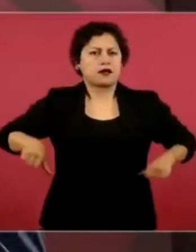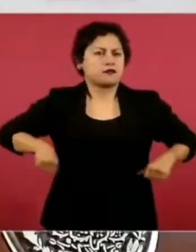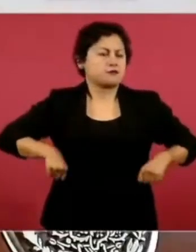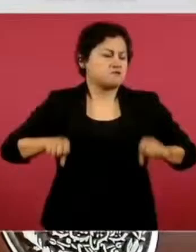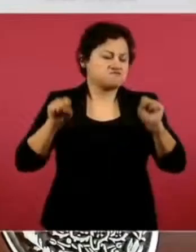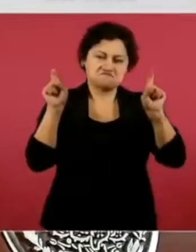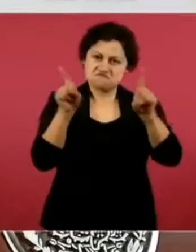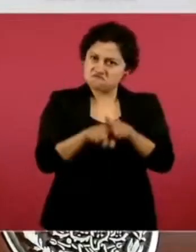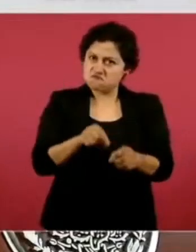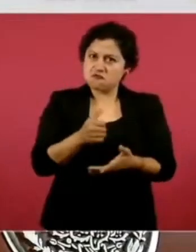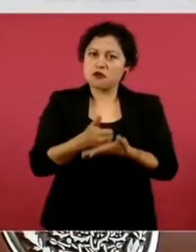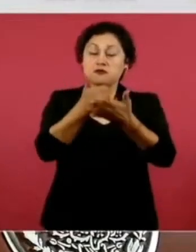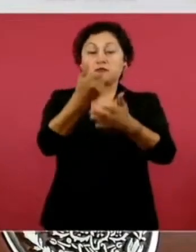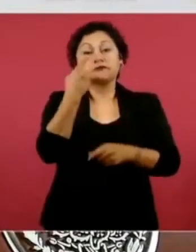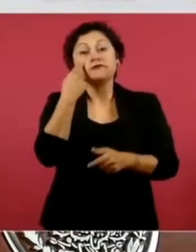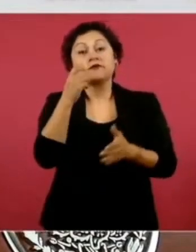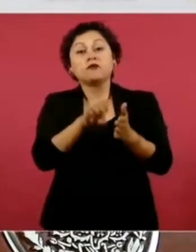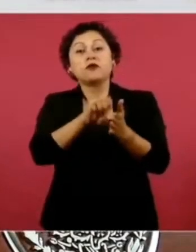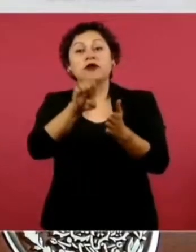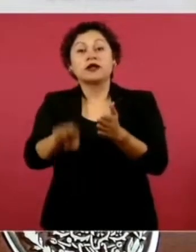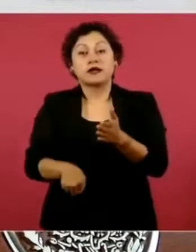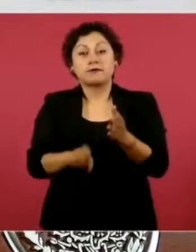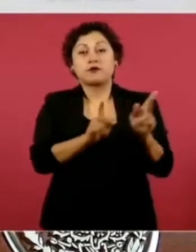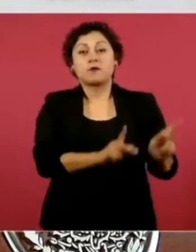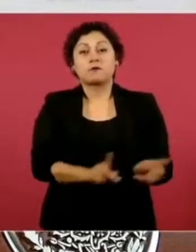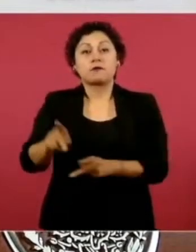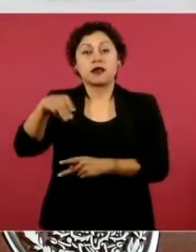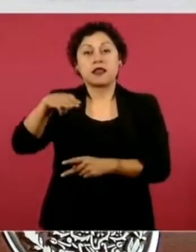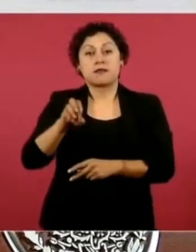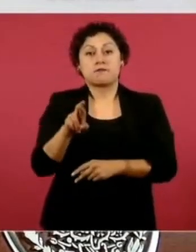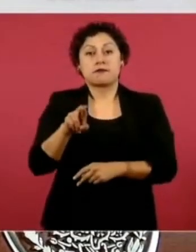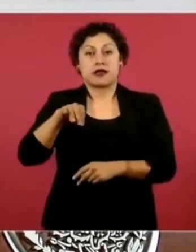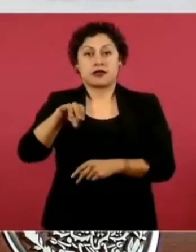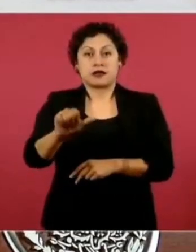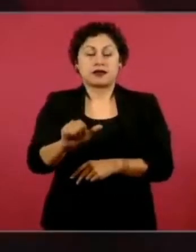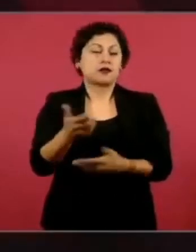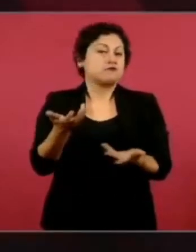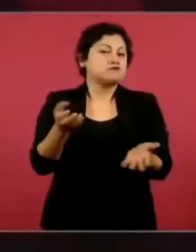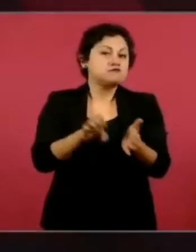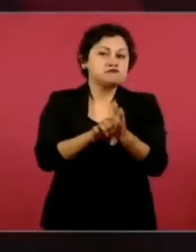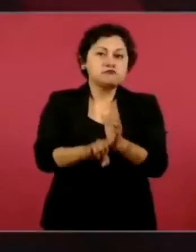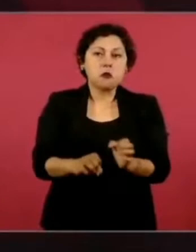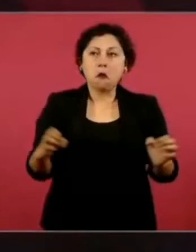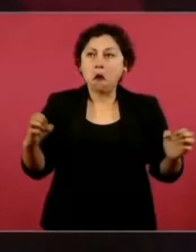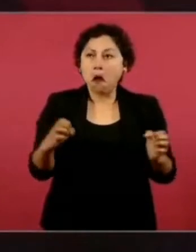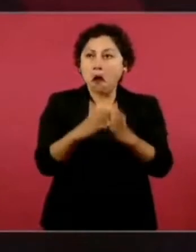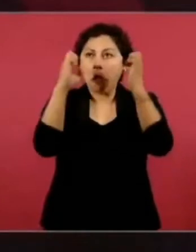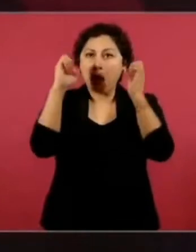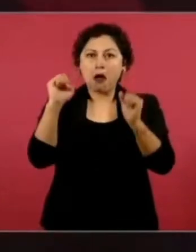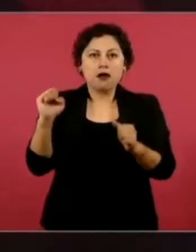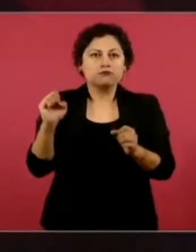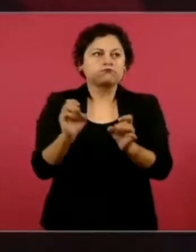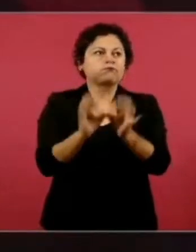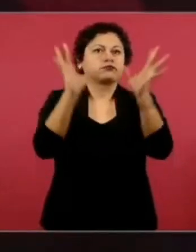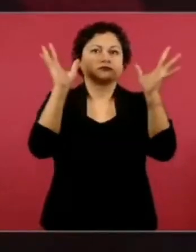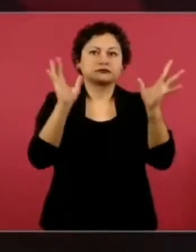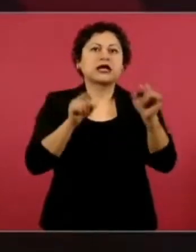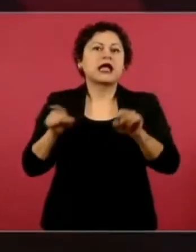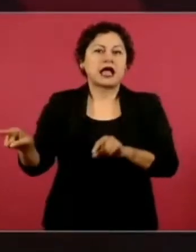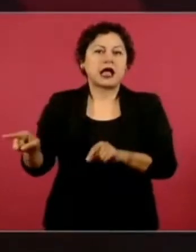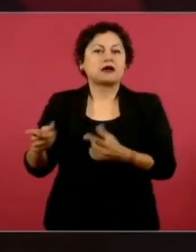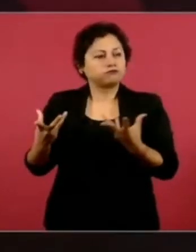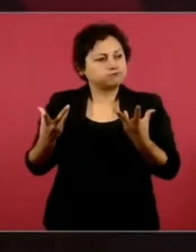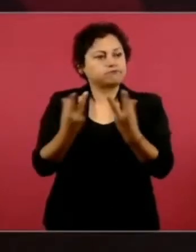marina cuando tenemos emergencias. Y como estamos,